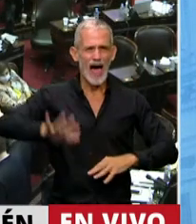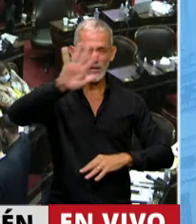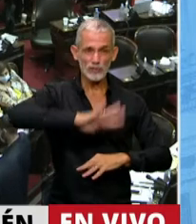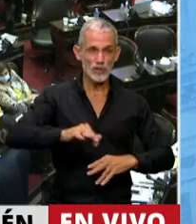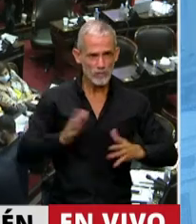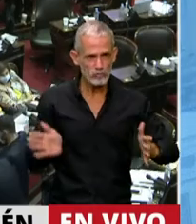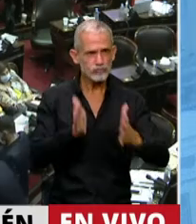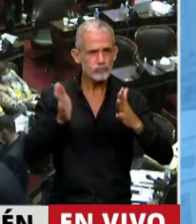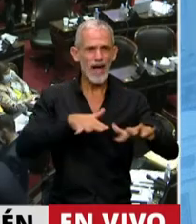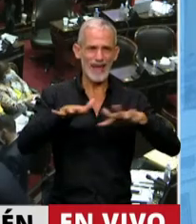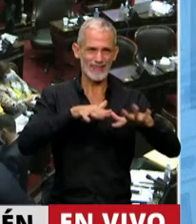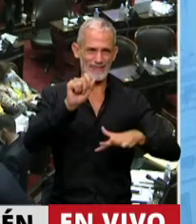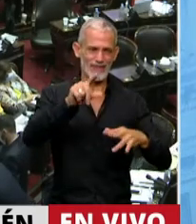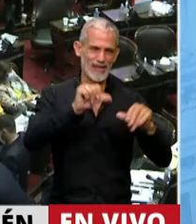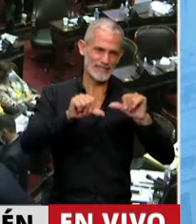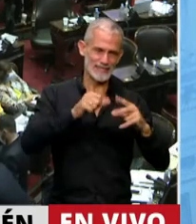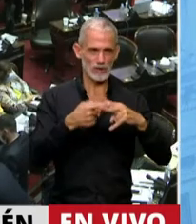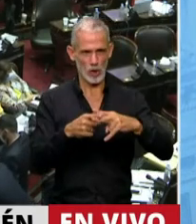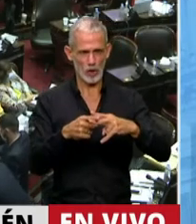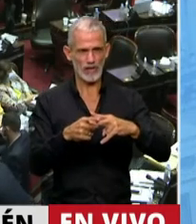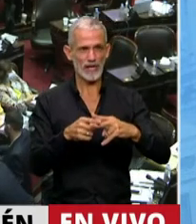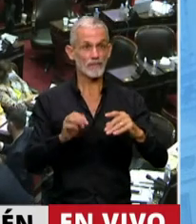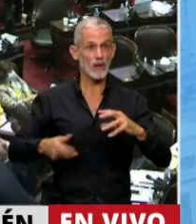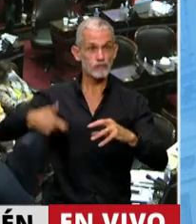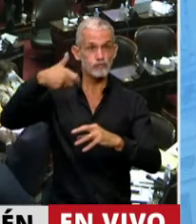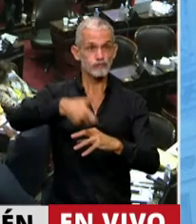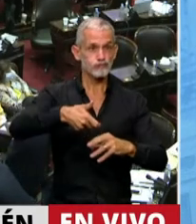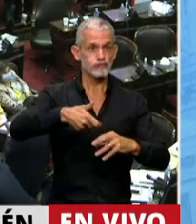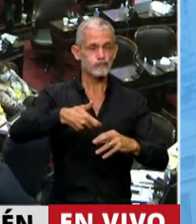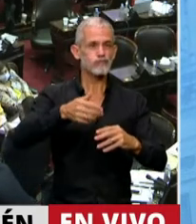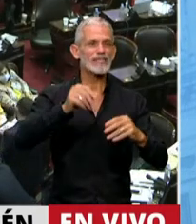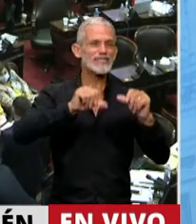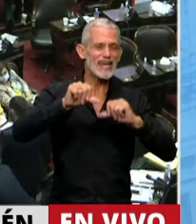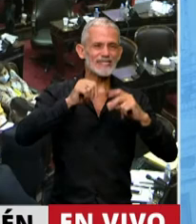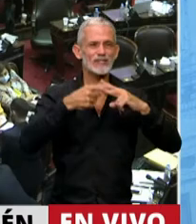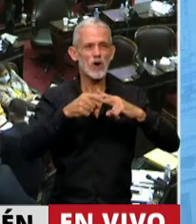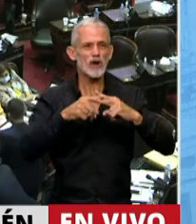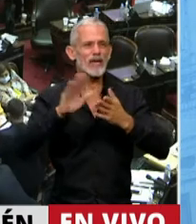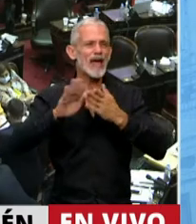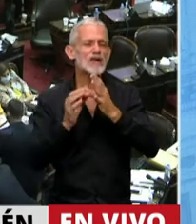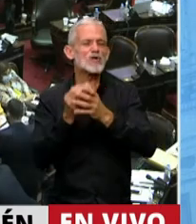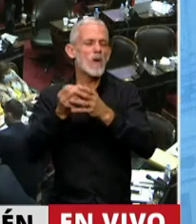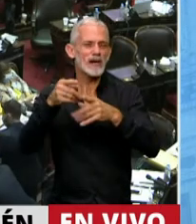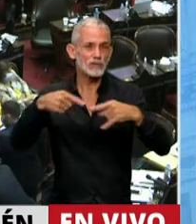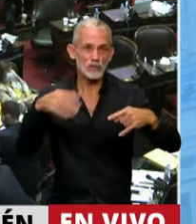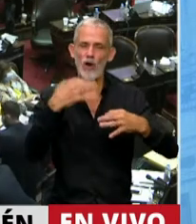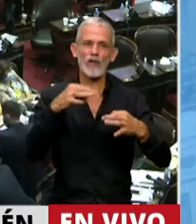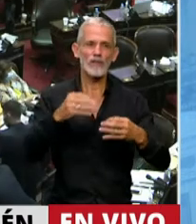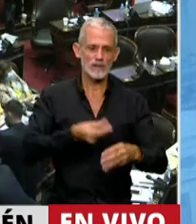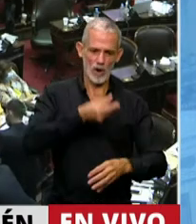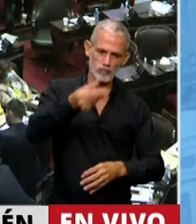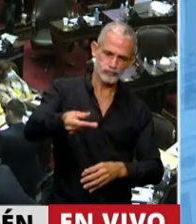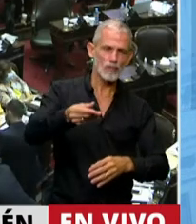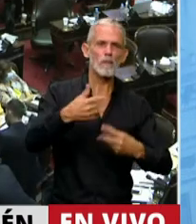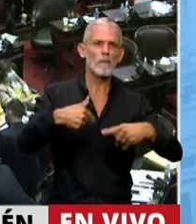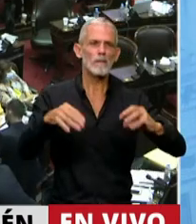esta actividad. El incremento de la inversión en ciencia, tecnología e innovación deberá destinarse,